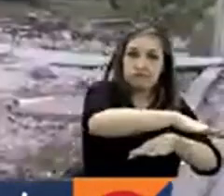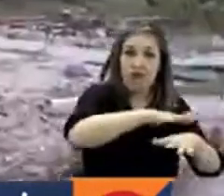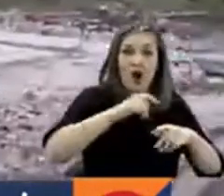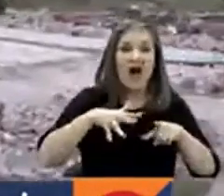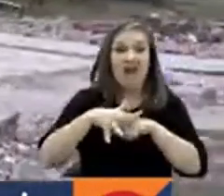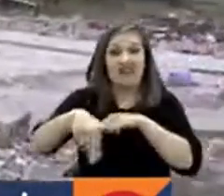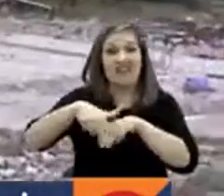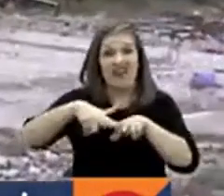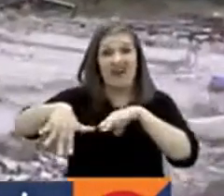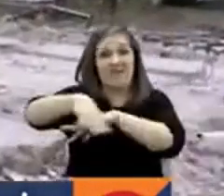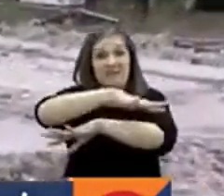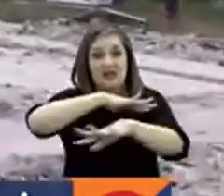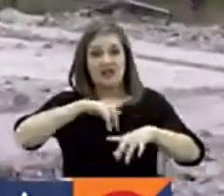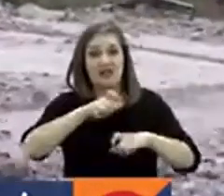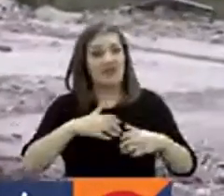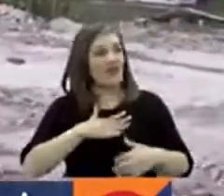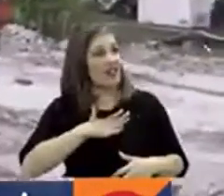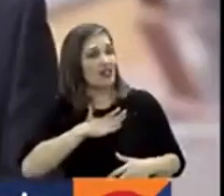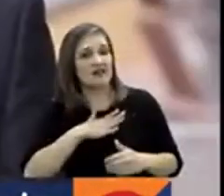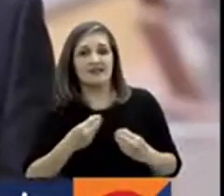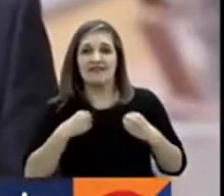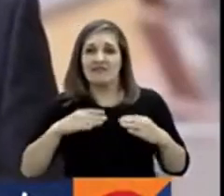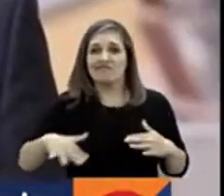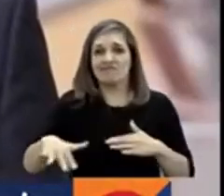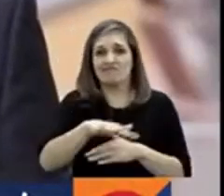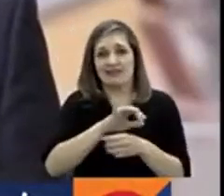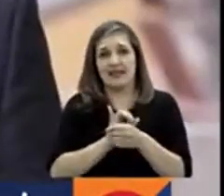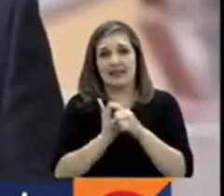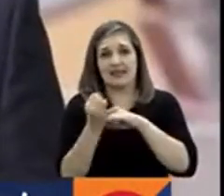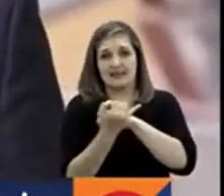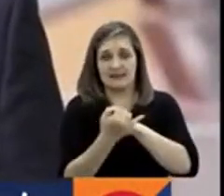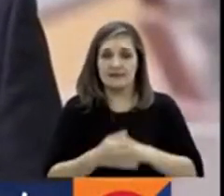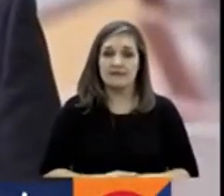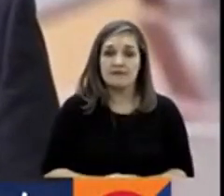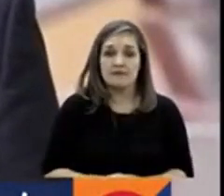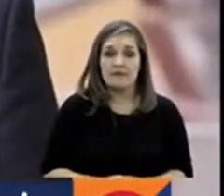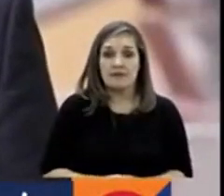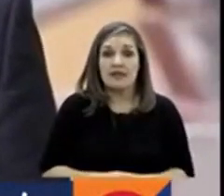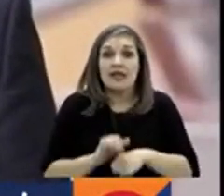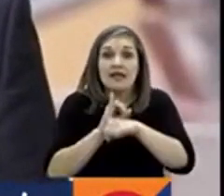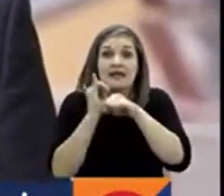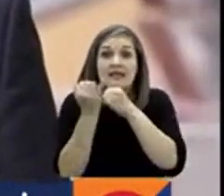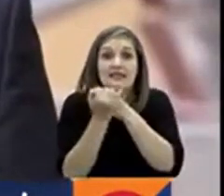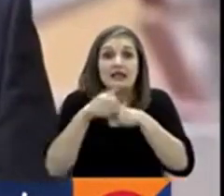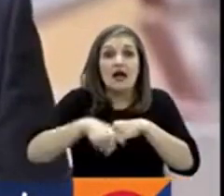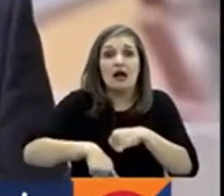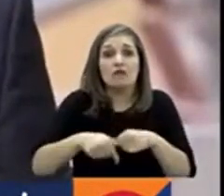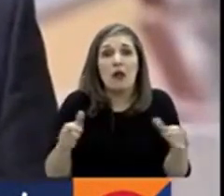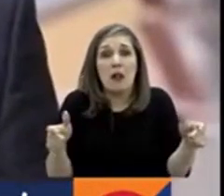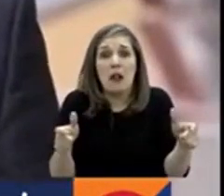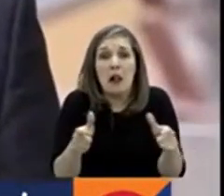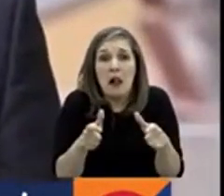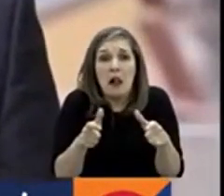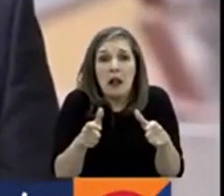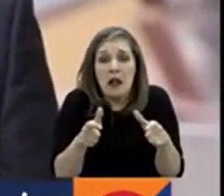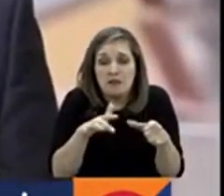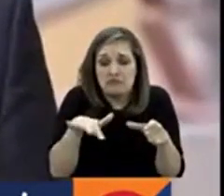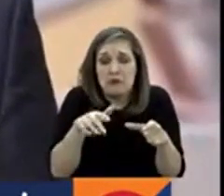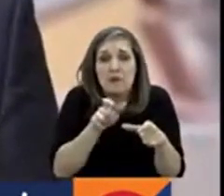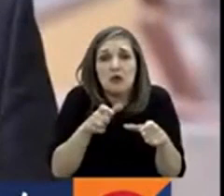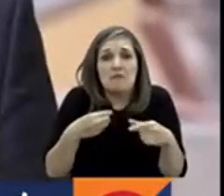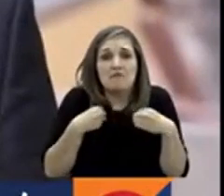medio ambiente y el bienestar de los habitantes de la isla. Además, siendo una isla tan pequeña, la comunidad que la habita